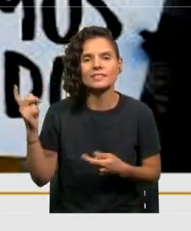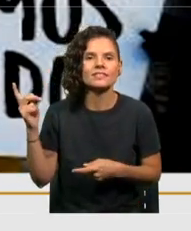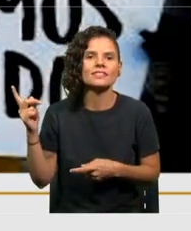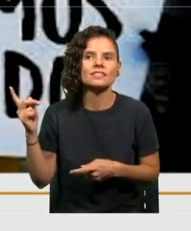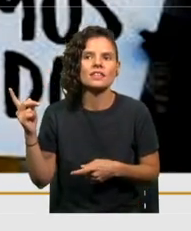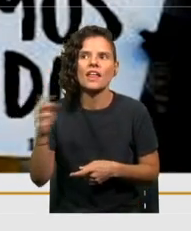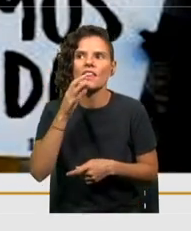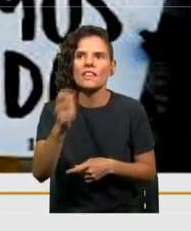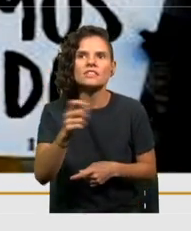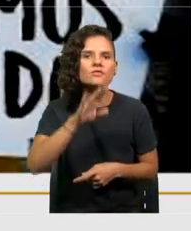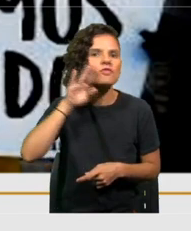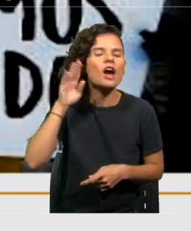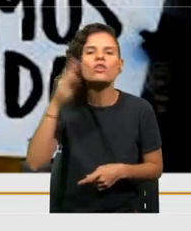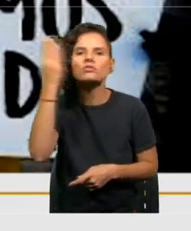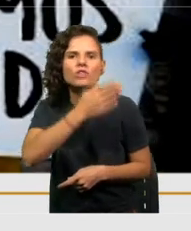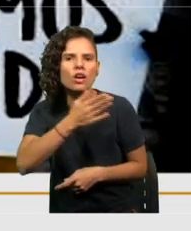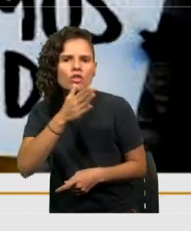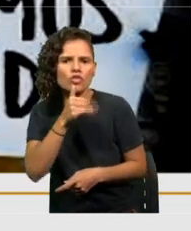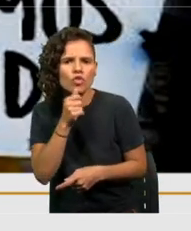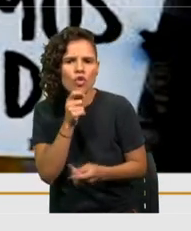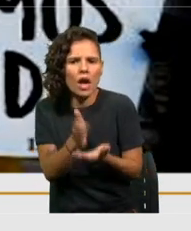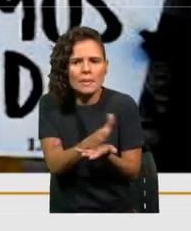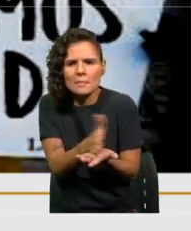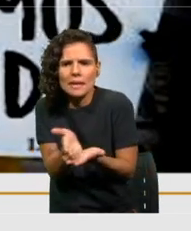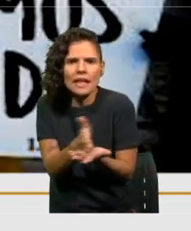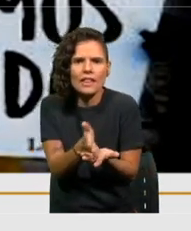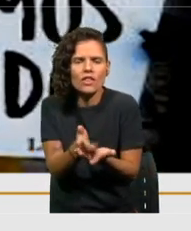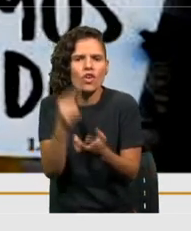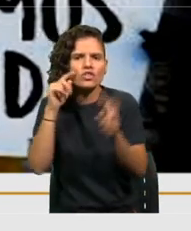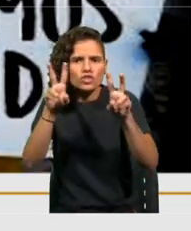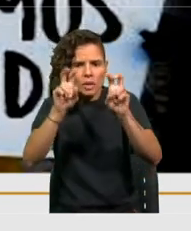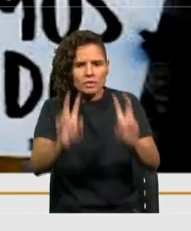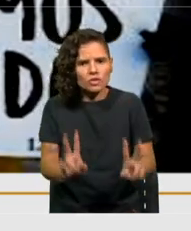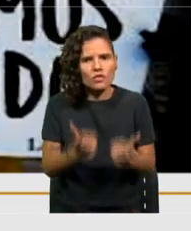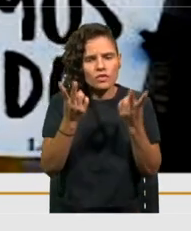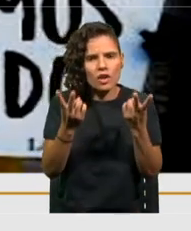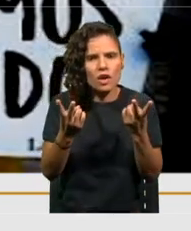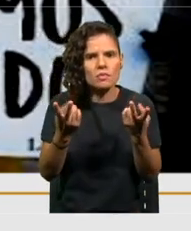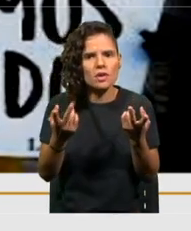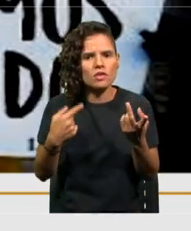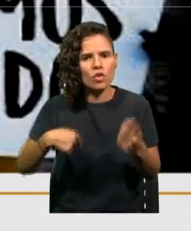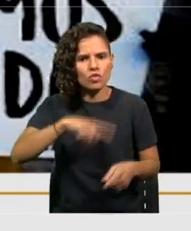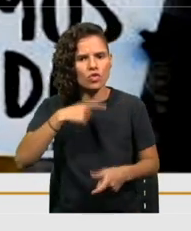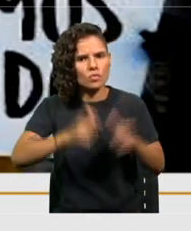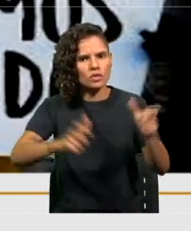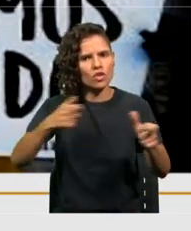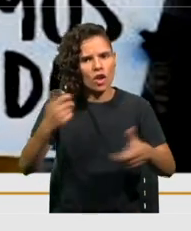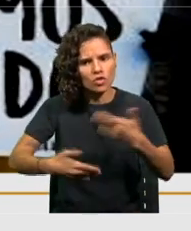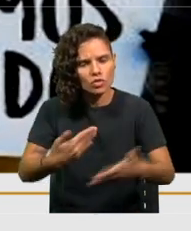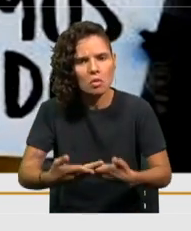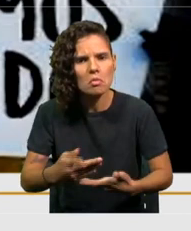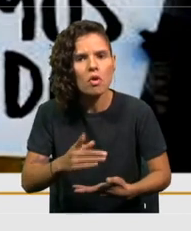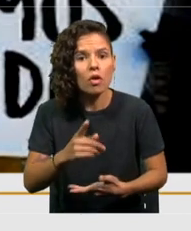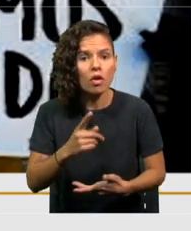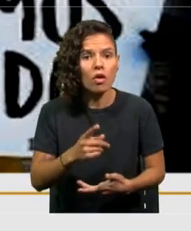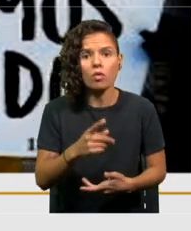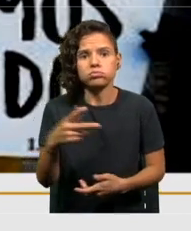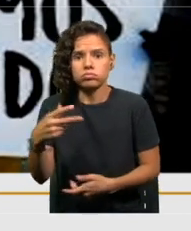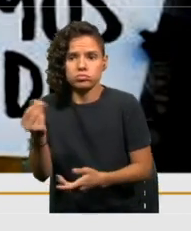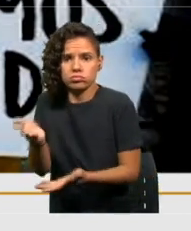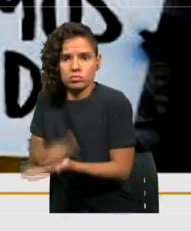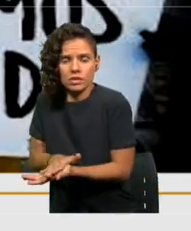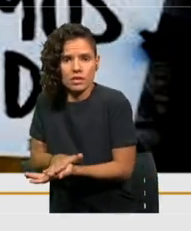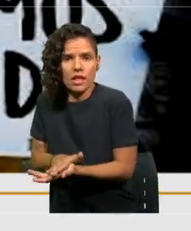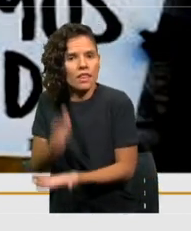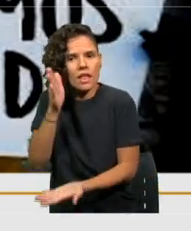esto es blanco o negro, no hay grises cuando se trata de sobrevivir, o continuamos existiendo como civilización o no, tenemos que